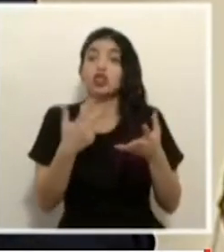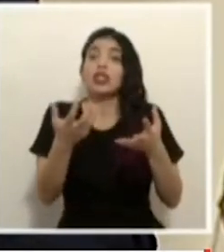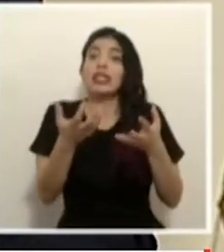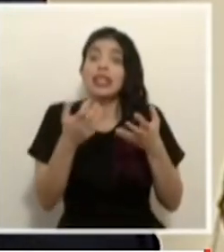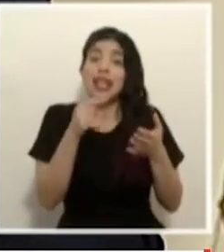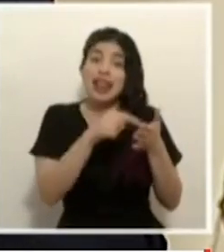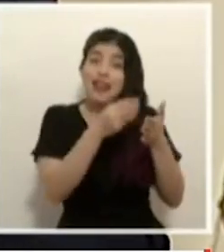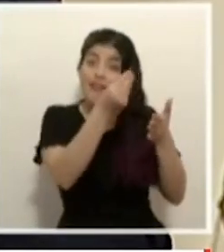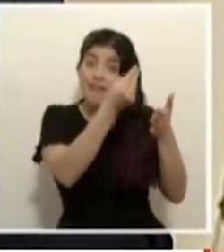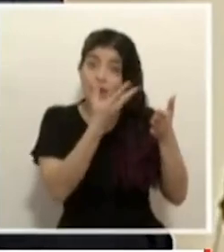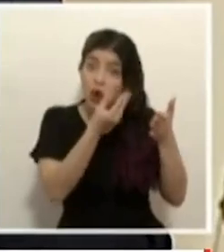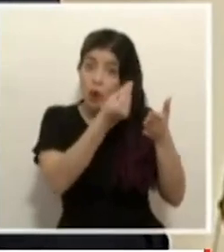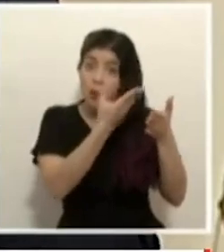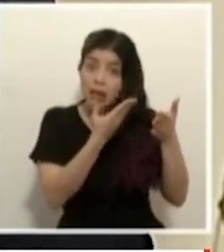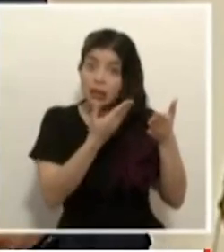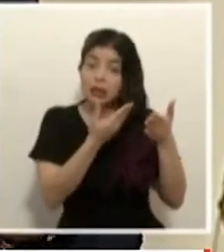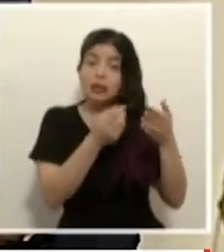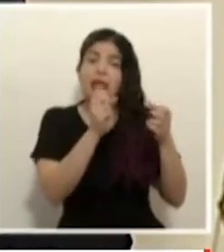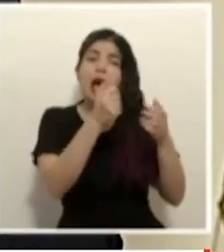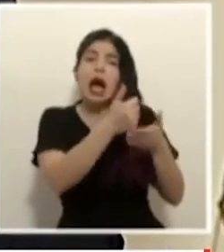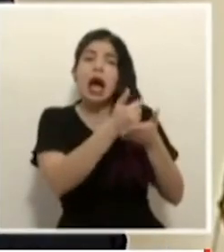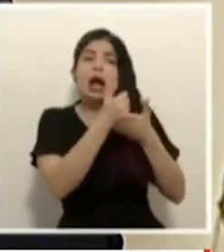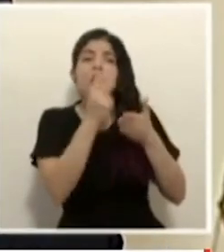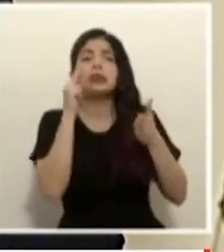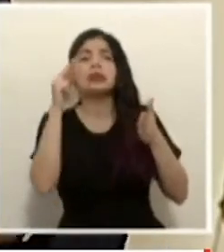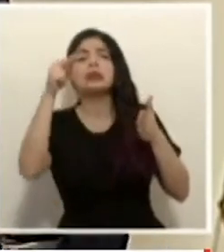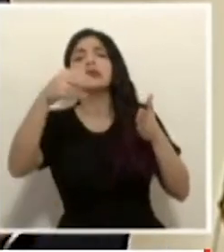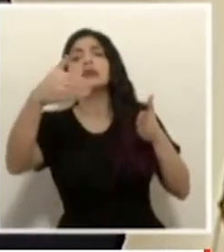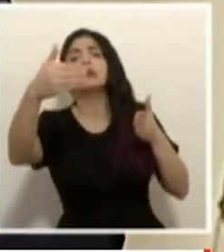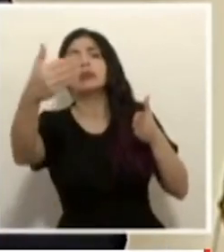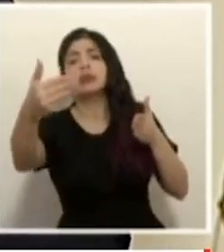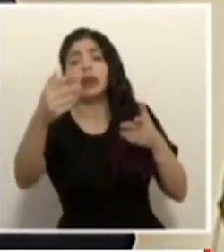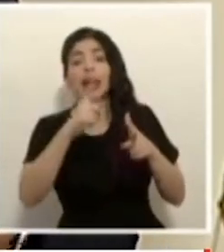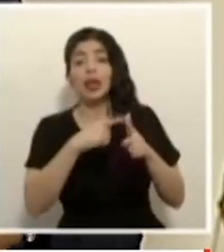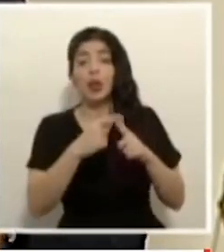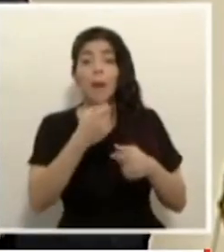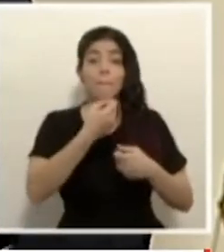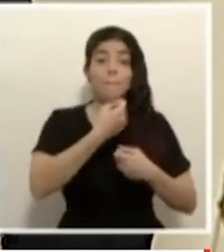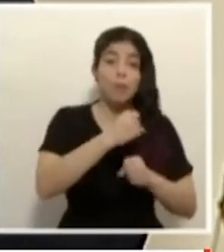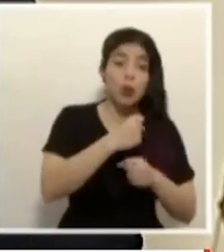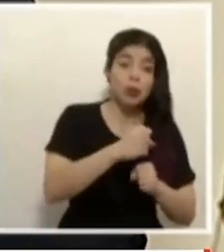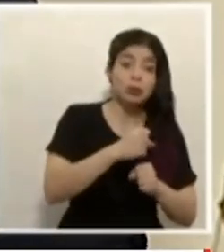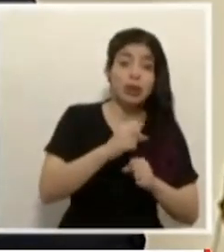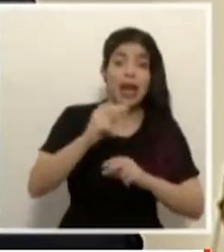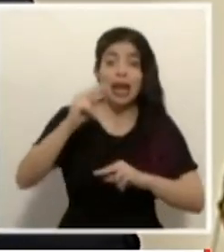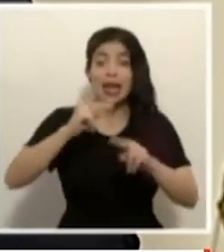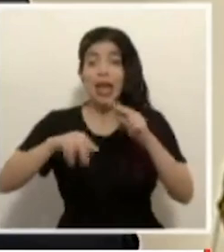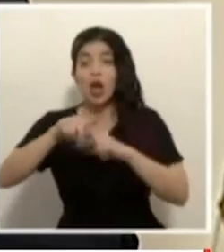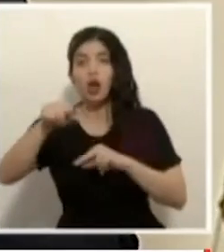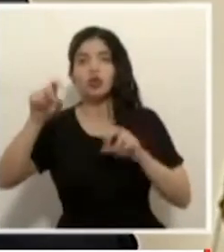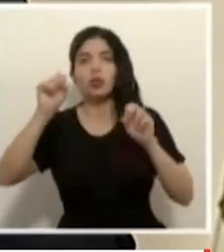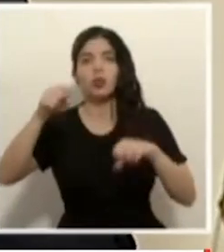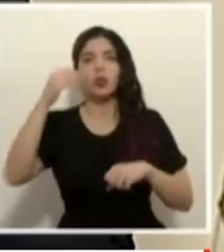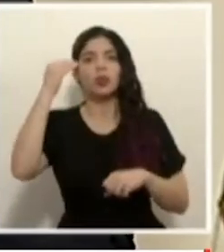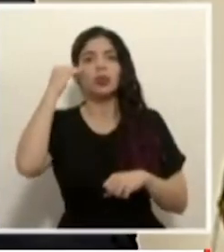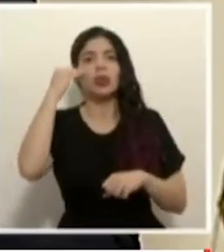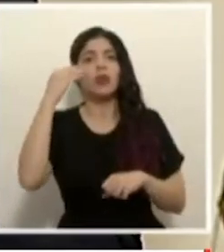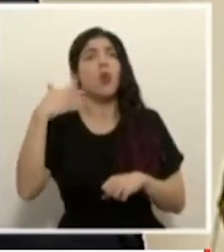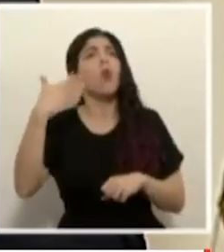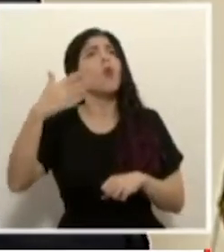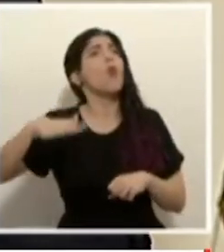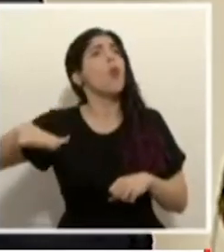le den un nivel predictivo y que las municipalidades y los comercios locales puedan saber cuando hay riesgos